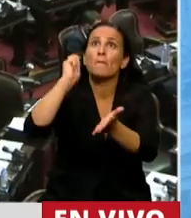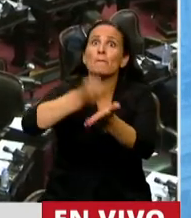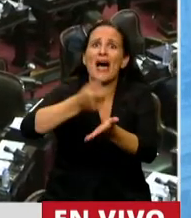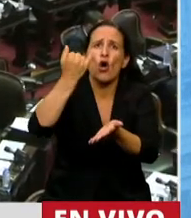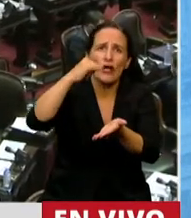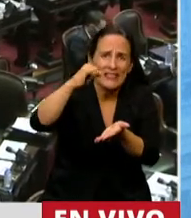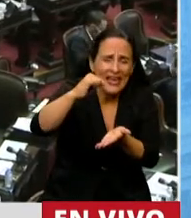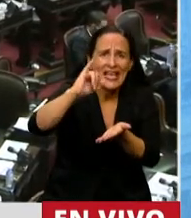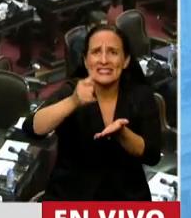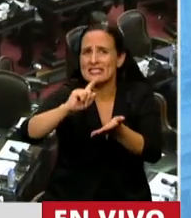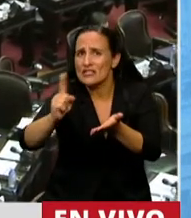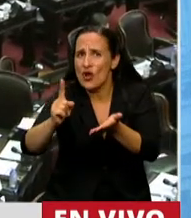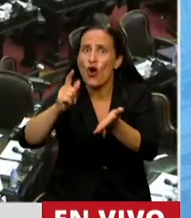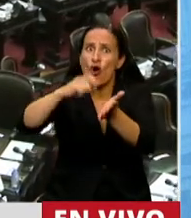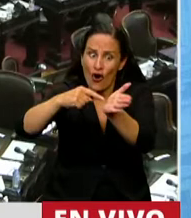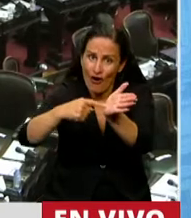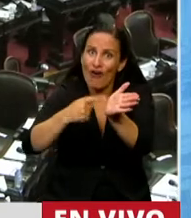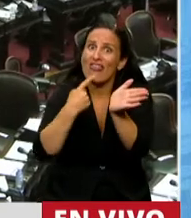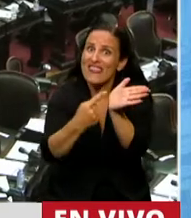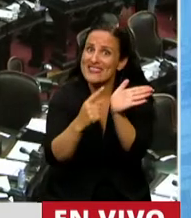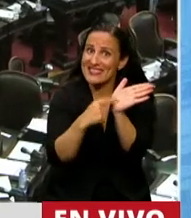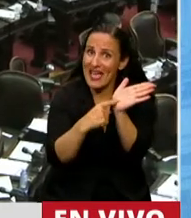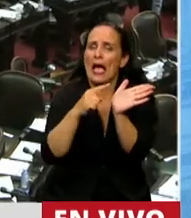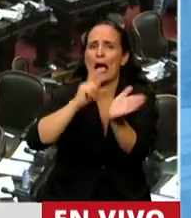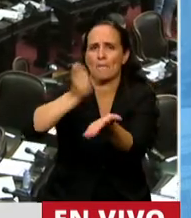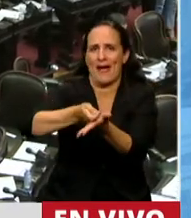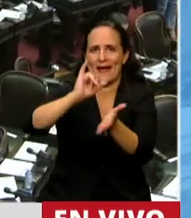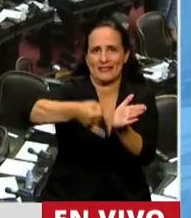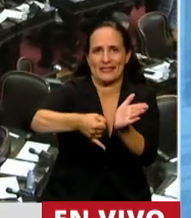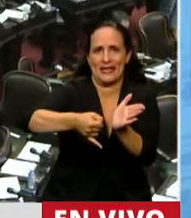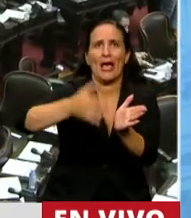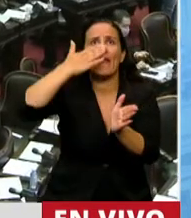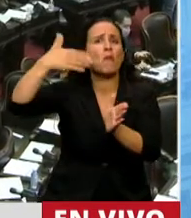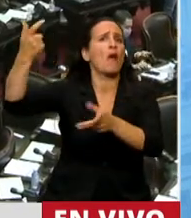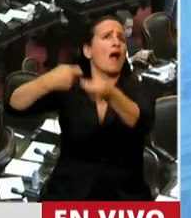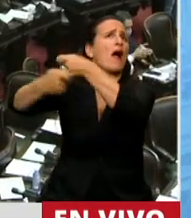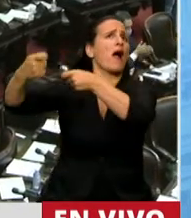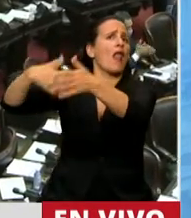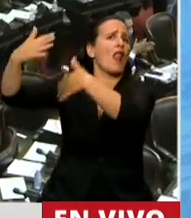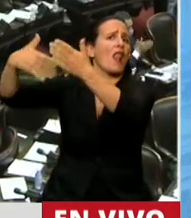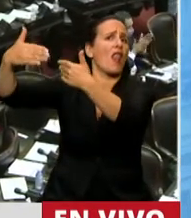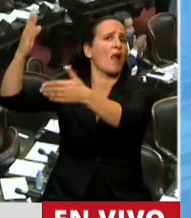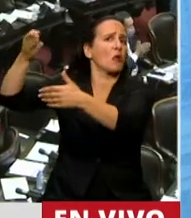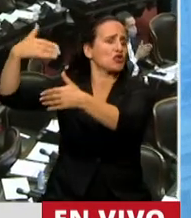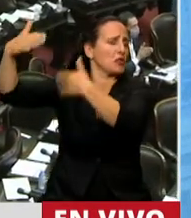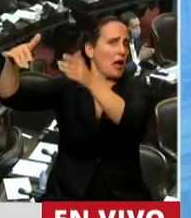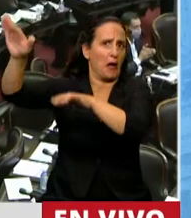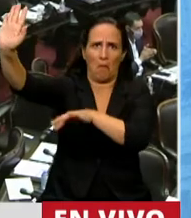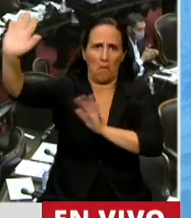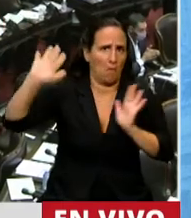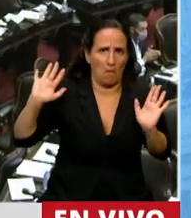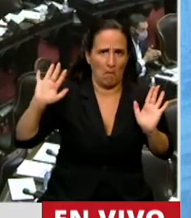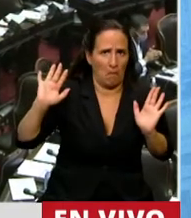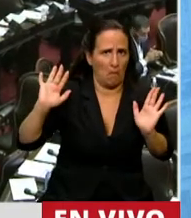intereses, ese será el que figura en los contratos y no lo que pasa en la especulación y en la compra-venta de esos títulos